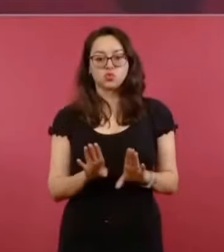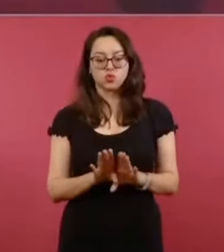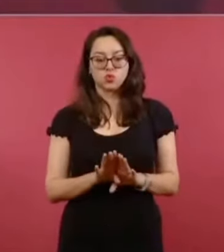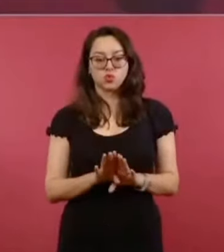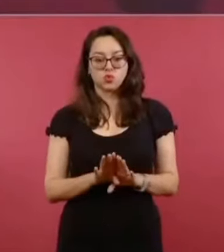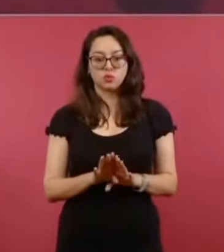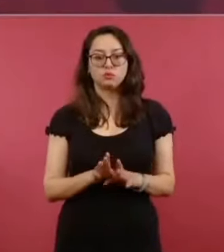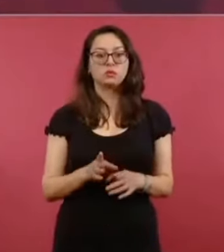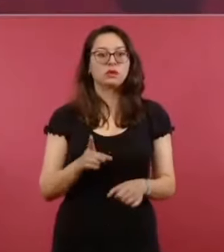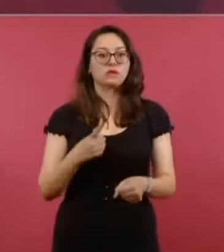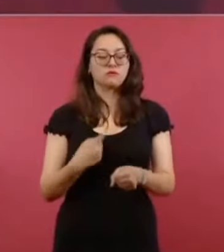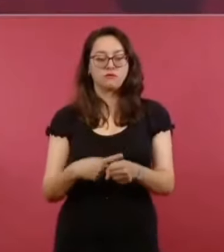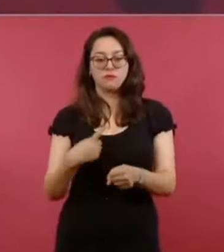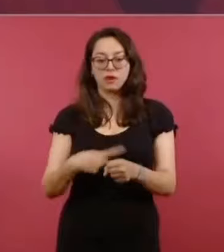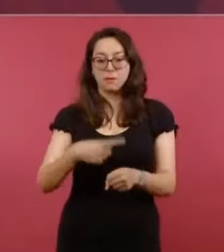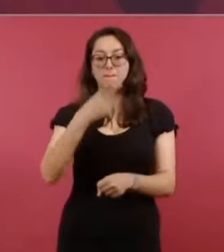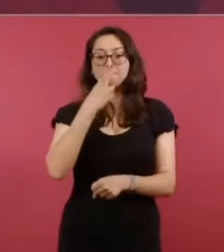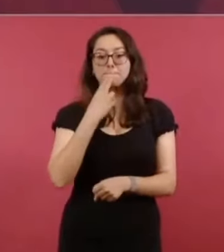con diabetes,